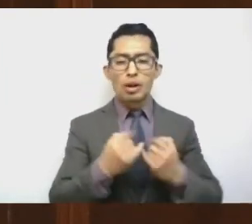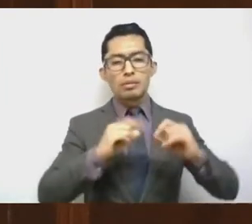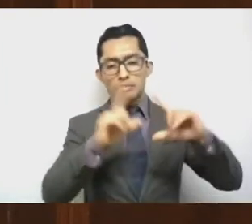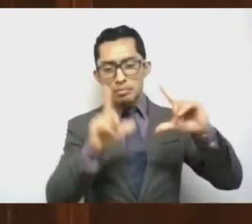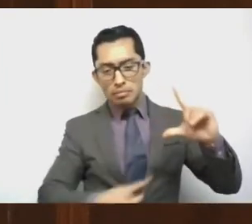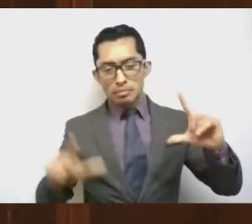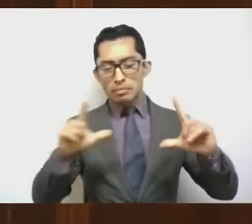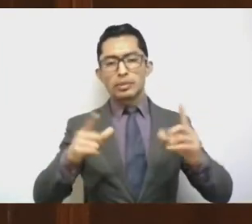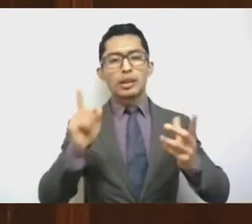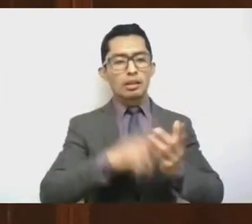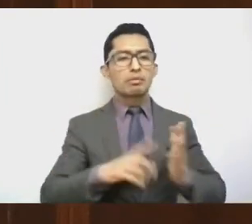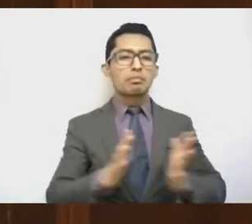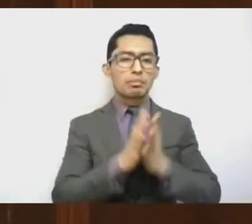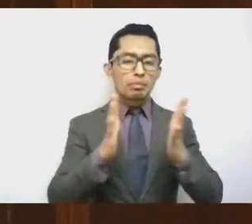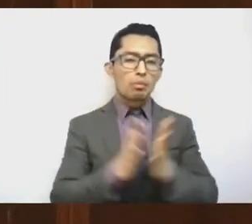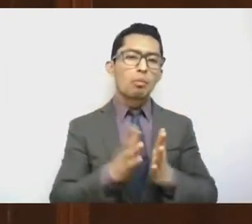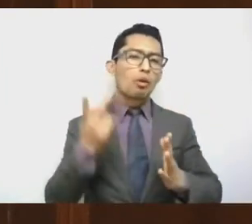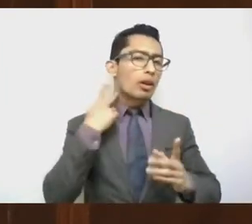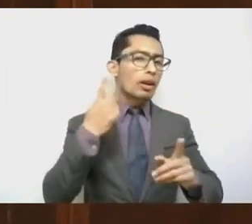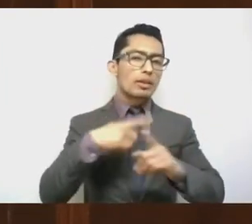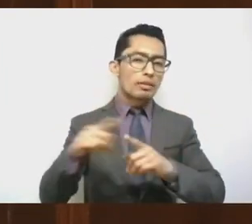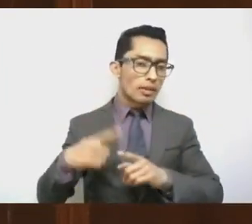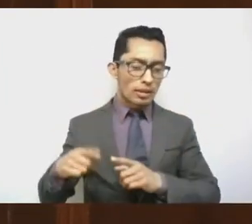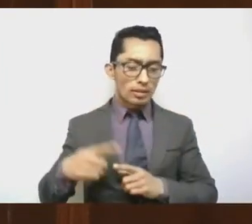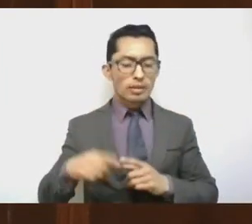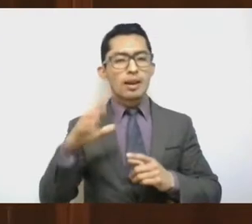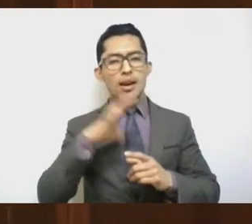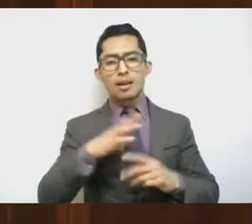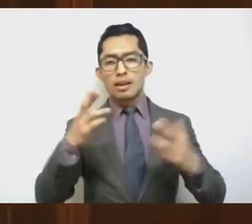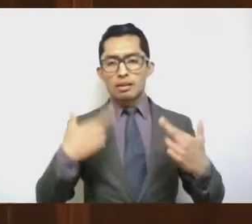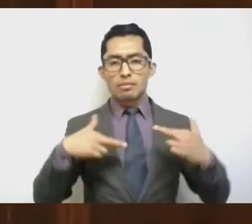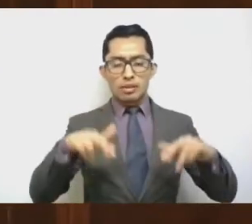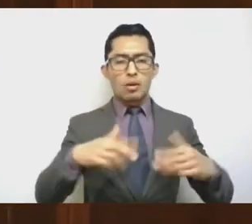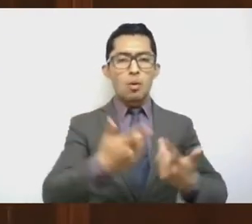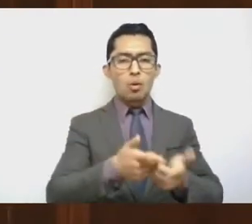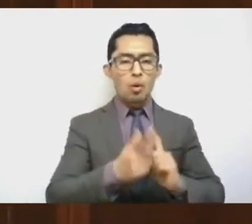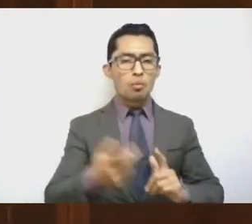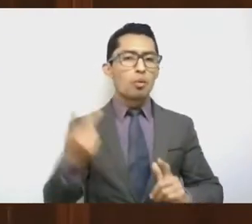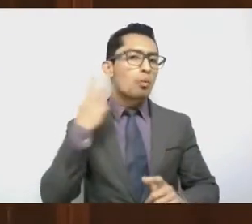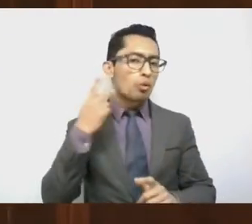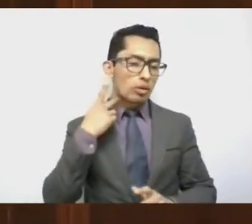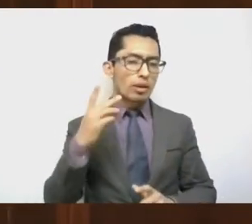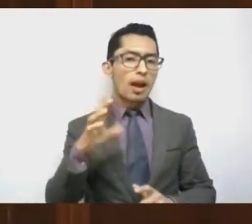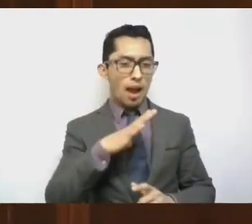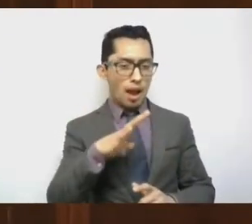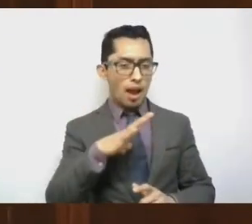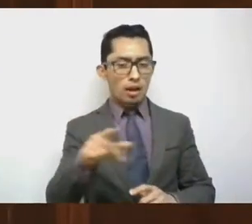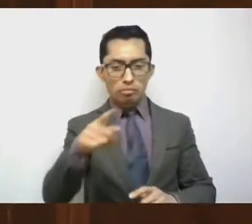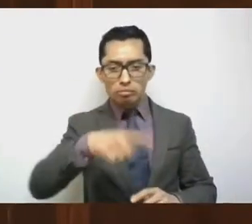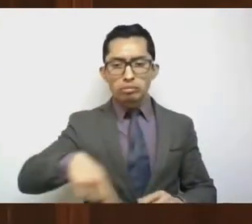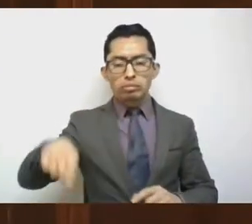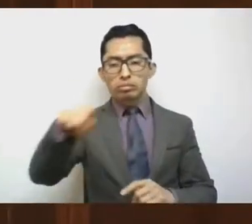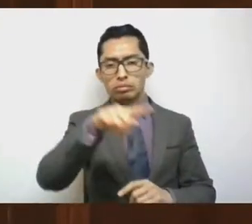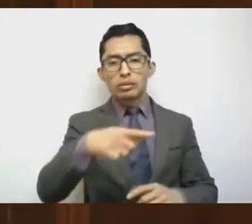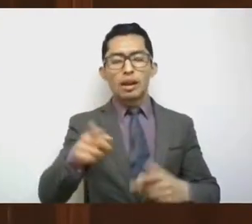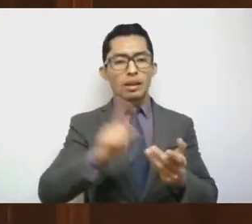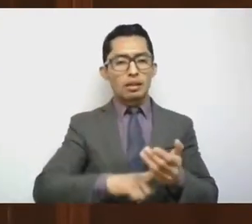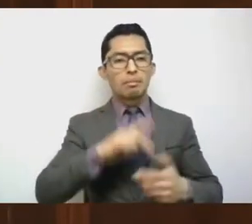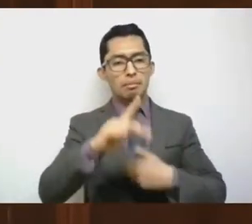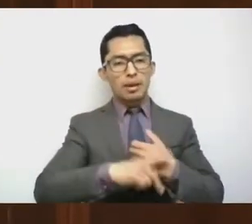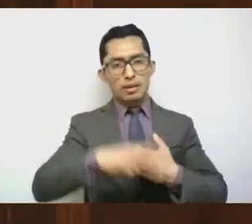política, con la representación de todas las fuerzas políticas que existen en el país y